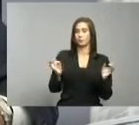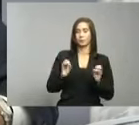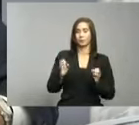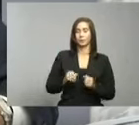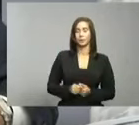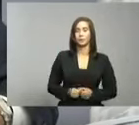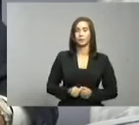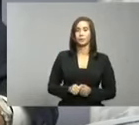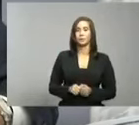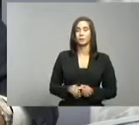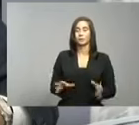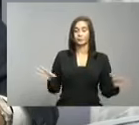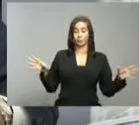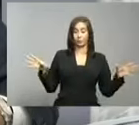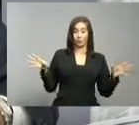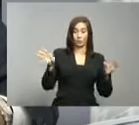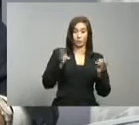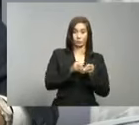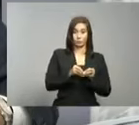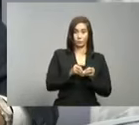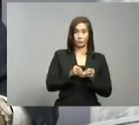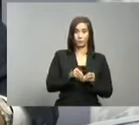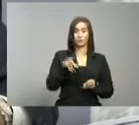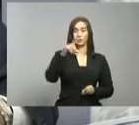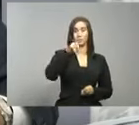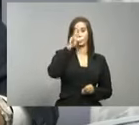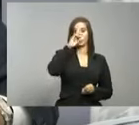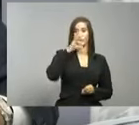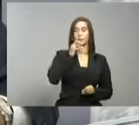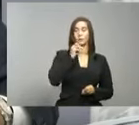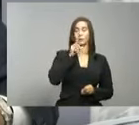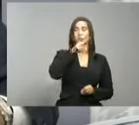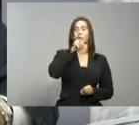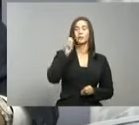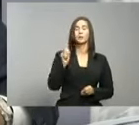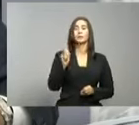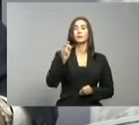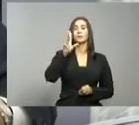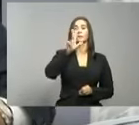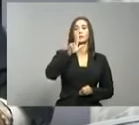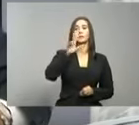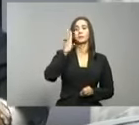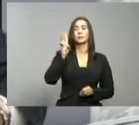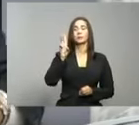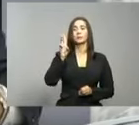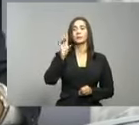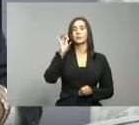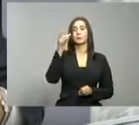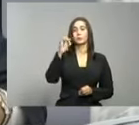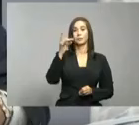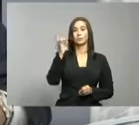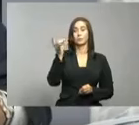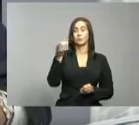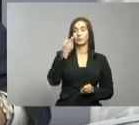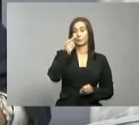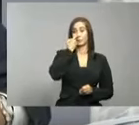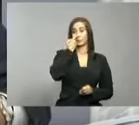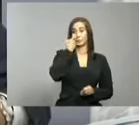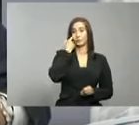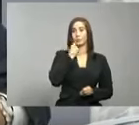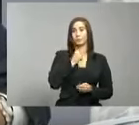Total, 133.718 pruebas realizadas,